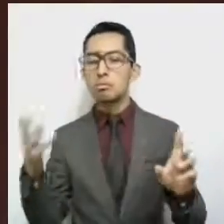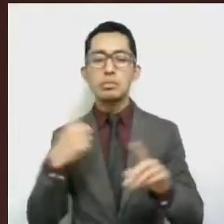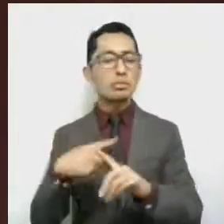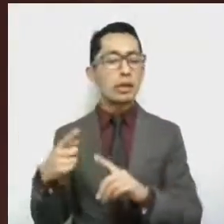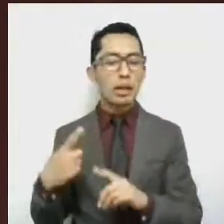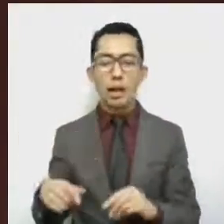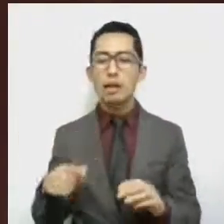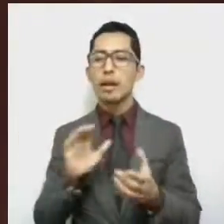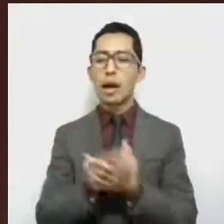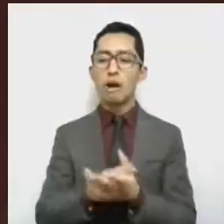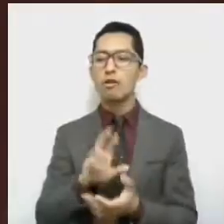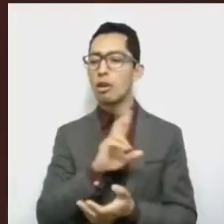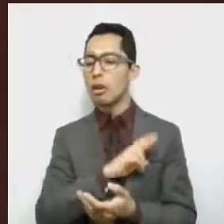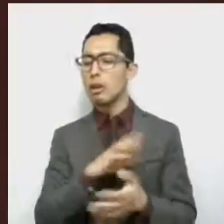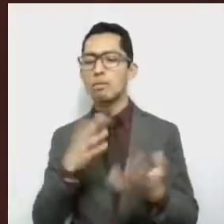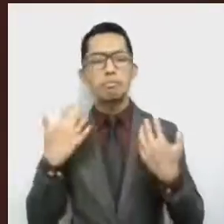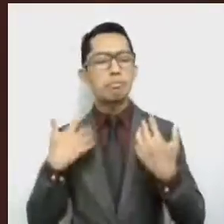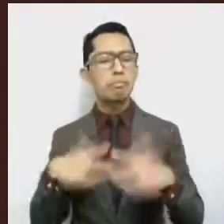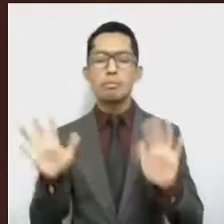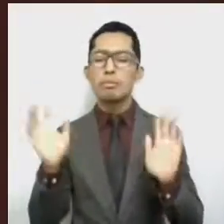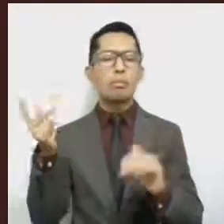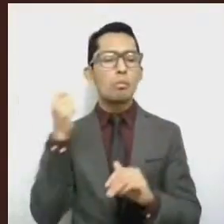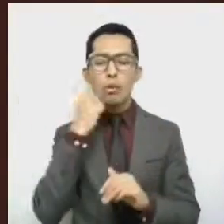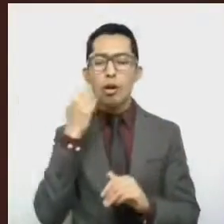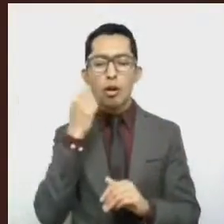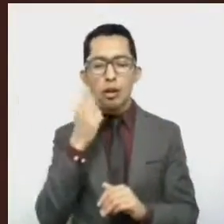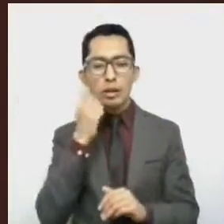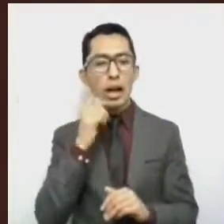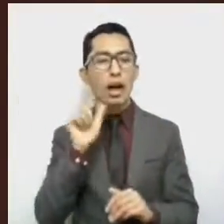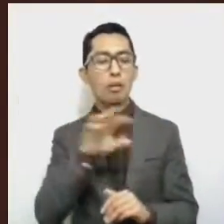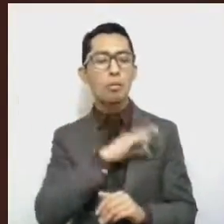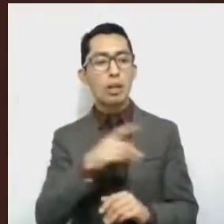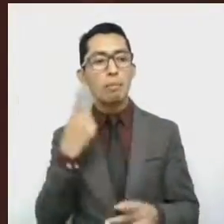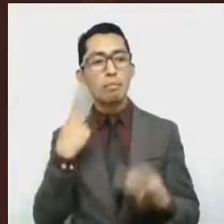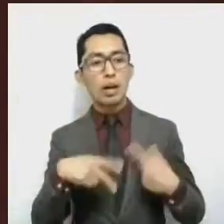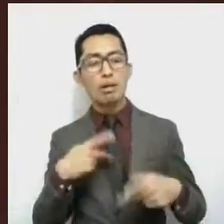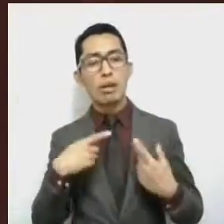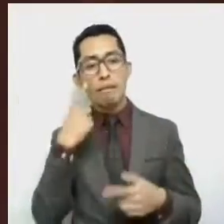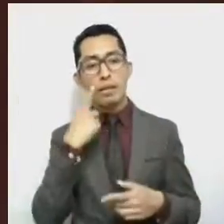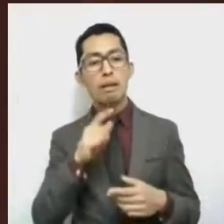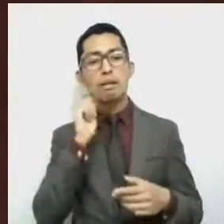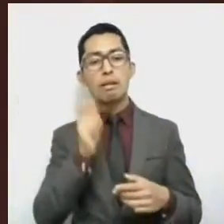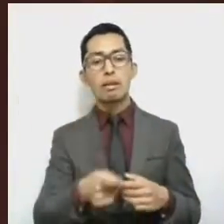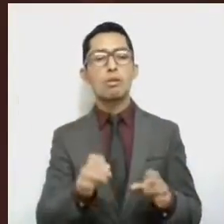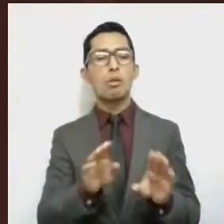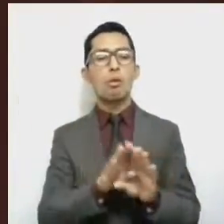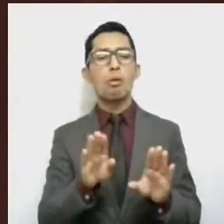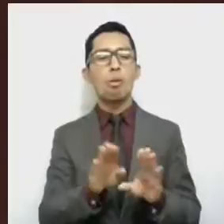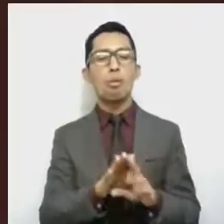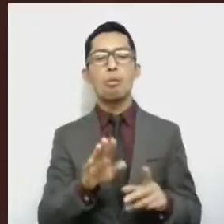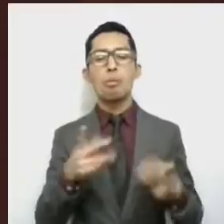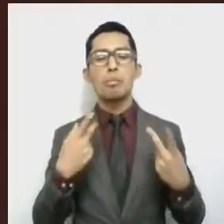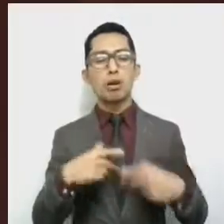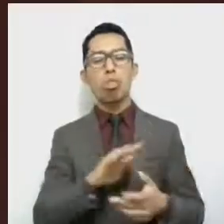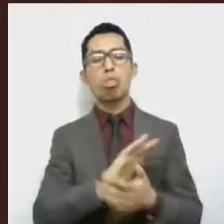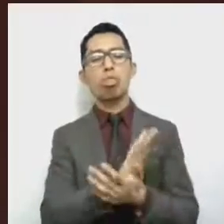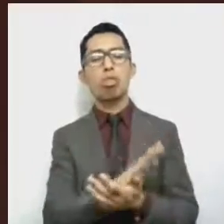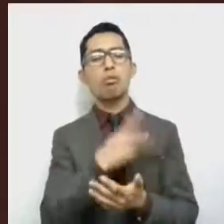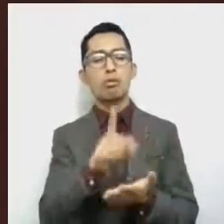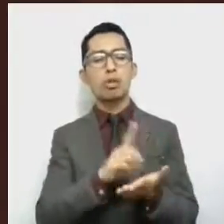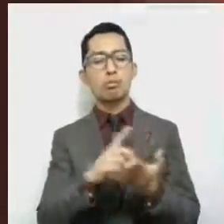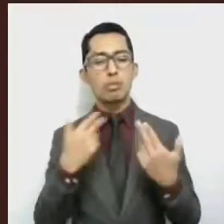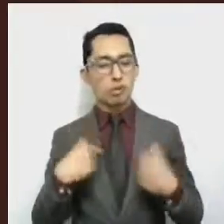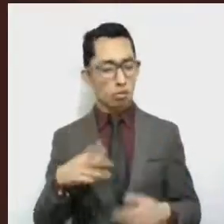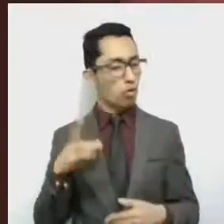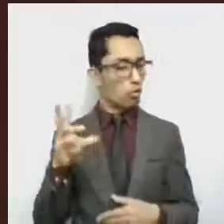o cualquier otra que atente contra la dignidad humana y tenga por objeto anular o menos cavar los derechos y libertades de las